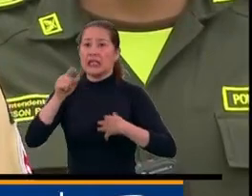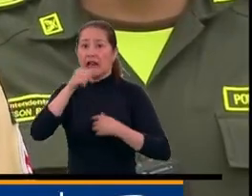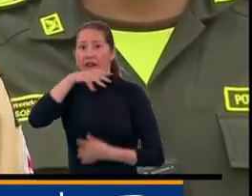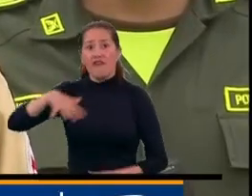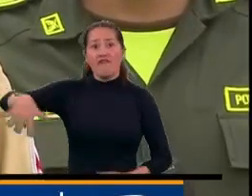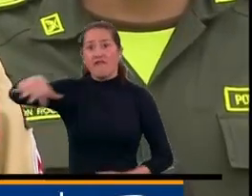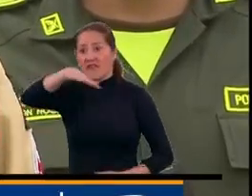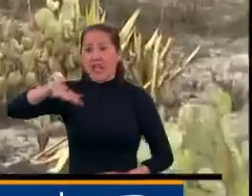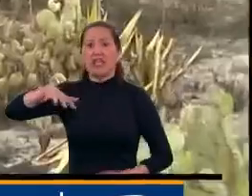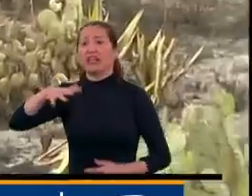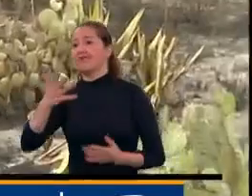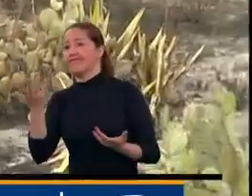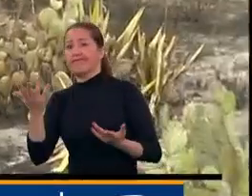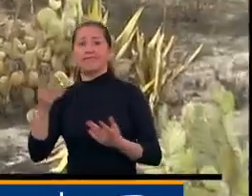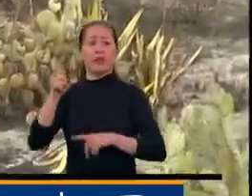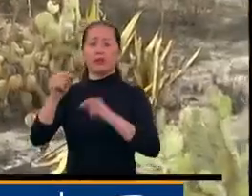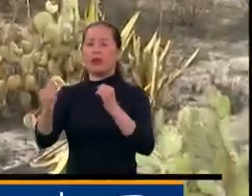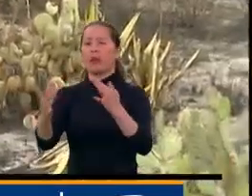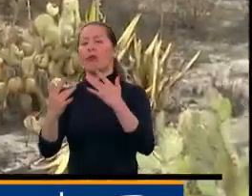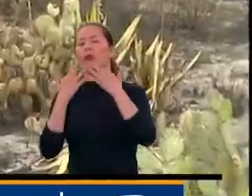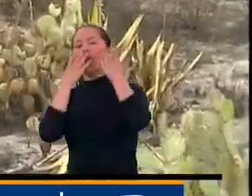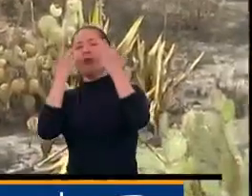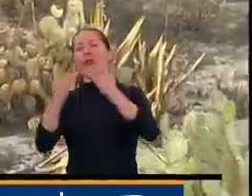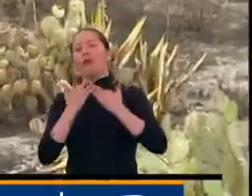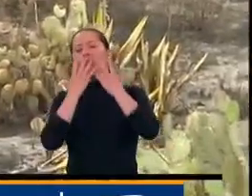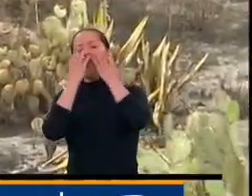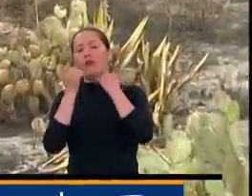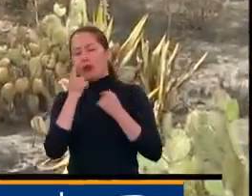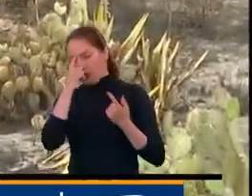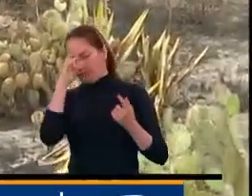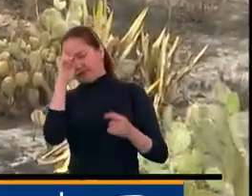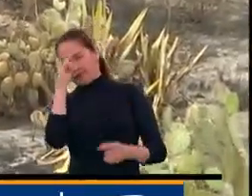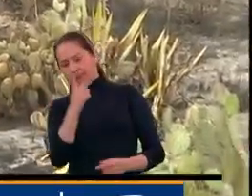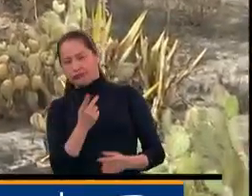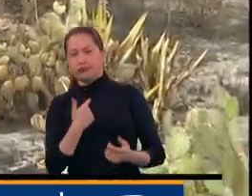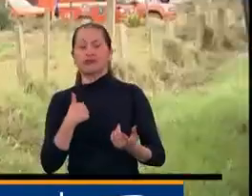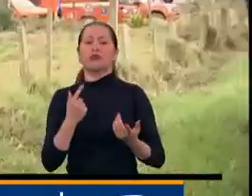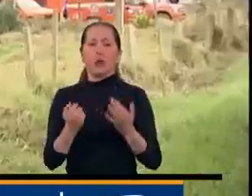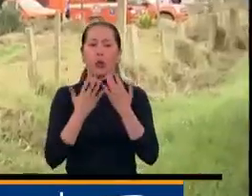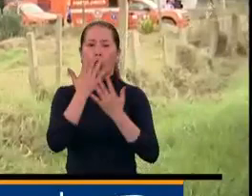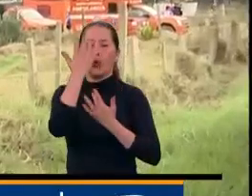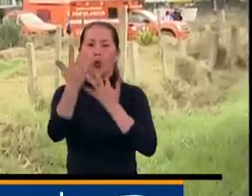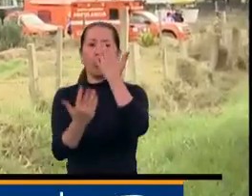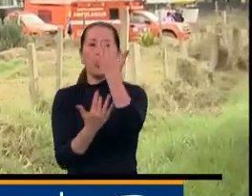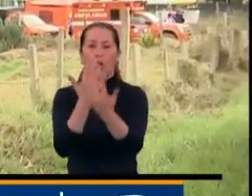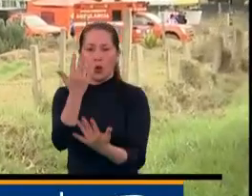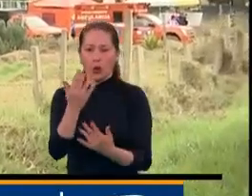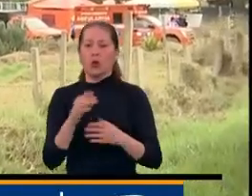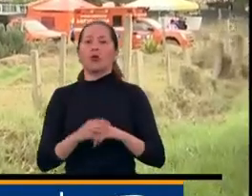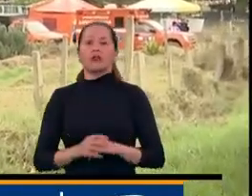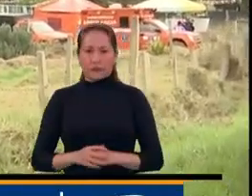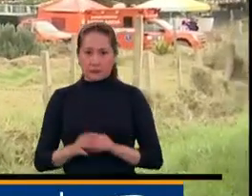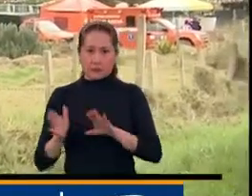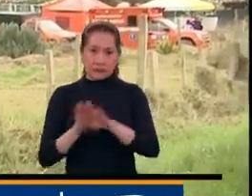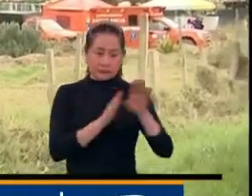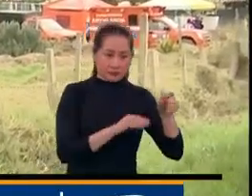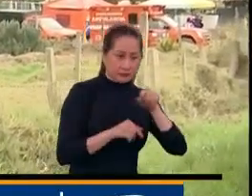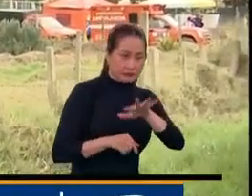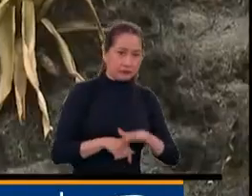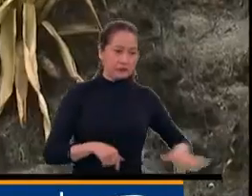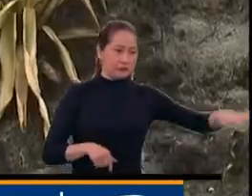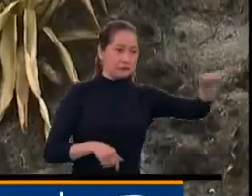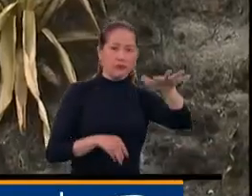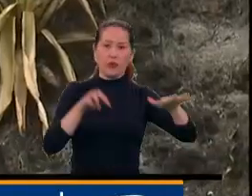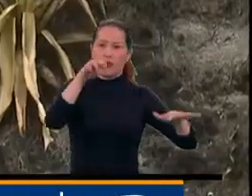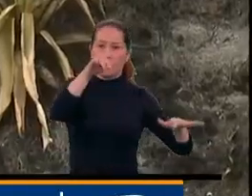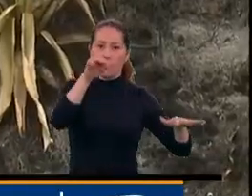los cuales pues infortunadamente por cuestiones de humo también se han visto afectados. La preocupación ahora se concentra en el relleno de basuras de Montañedo, donde el